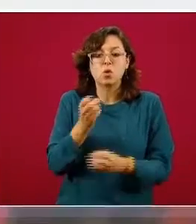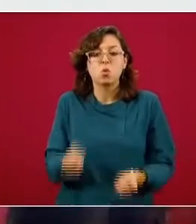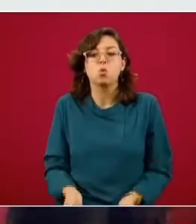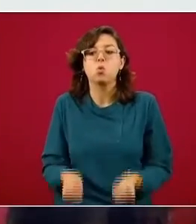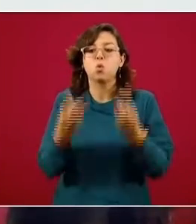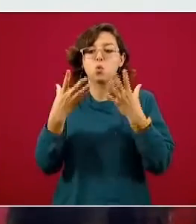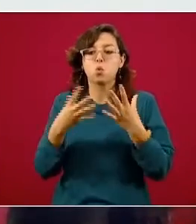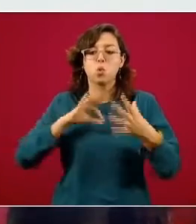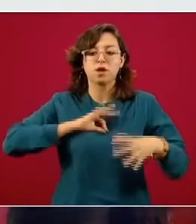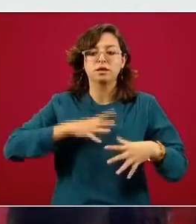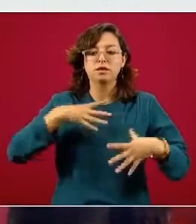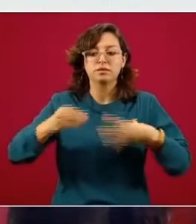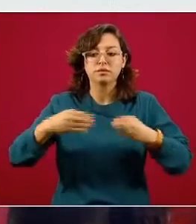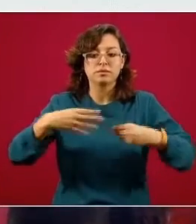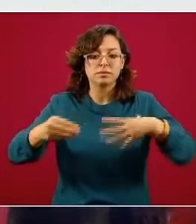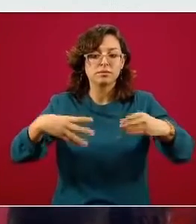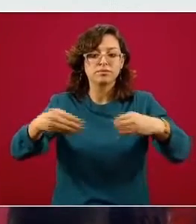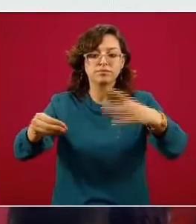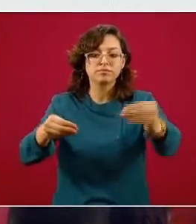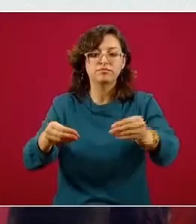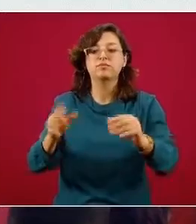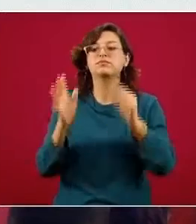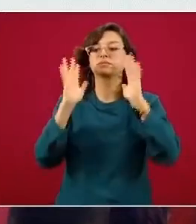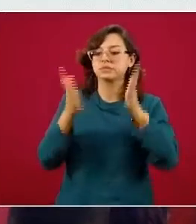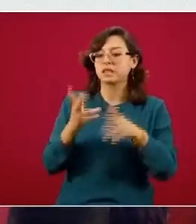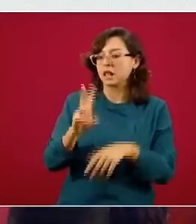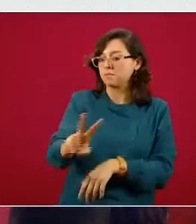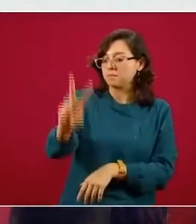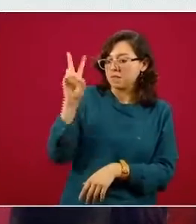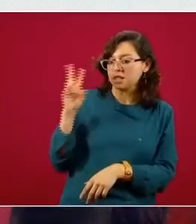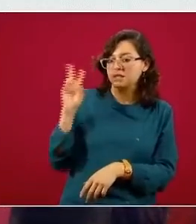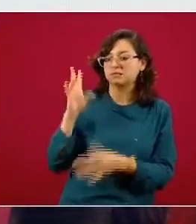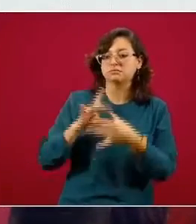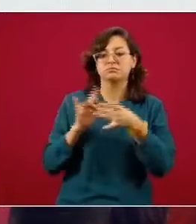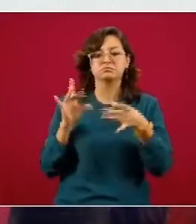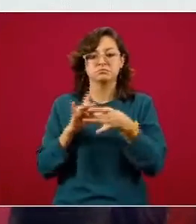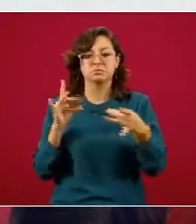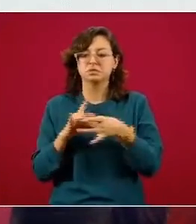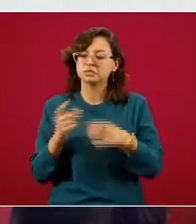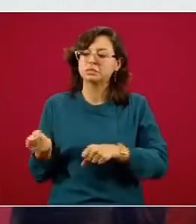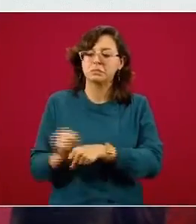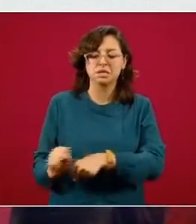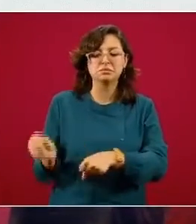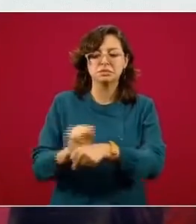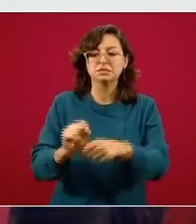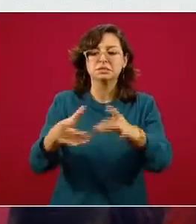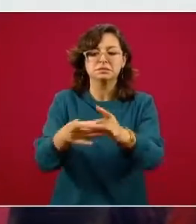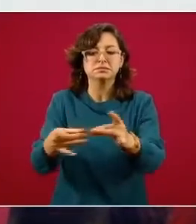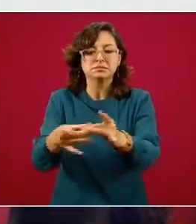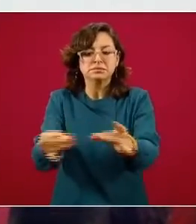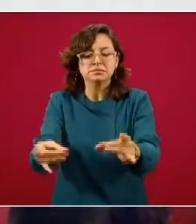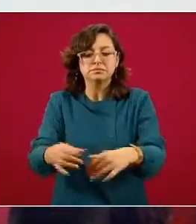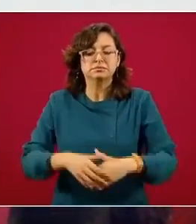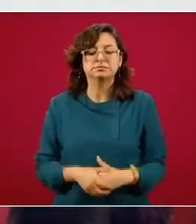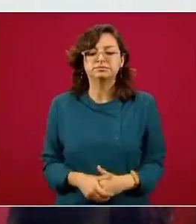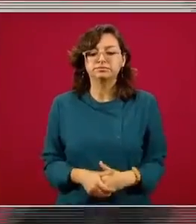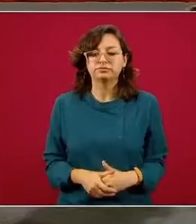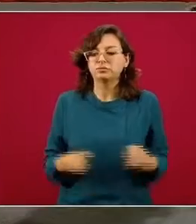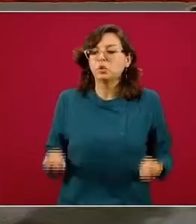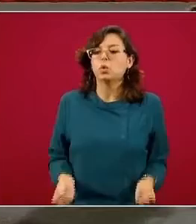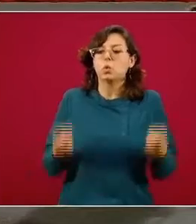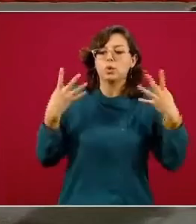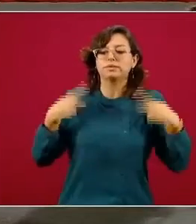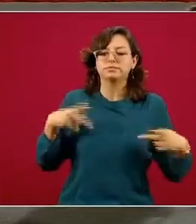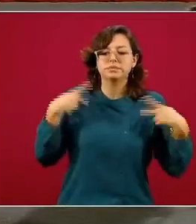que se mide por unos indicadores que explicamos nuevamente el viernes y que estaremos explicando cada semana la cantidad de casos